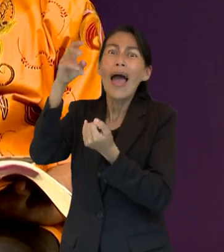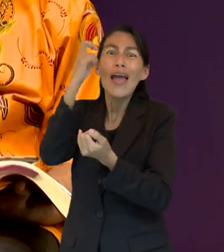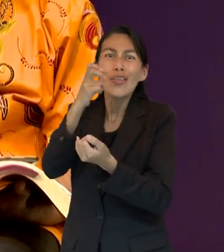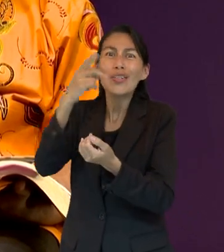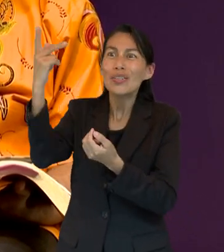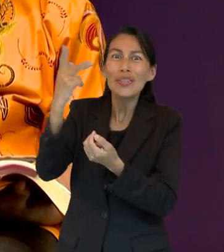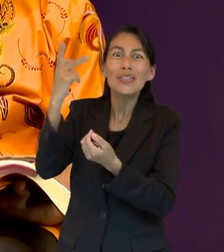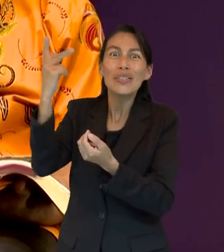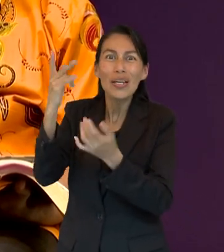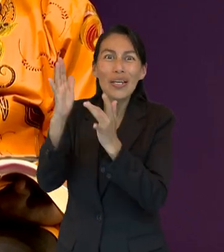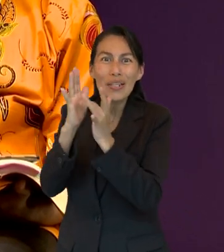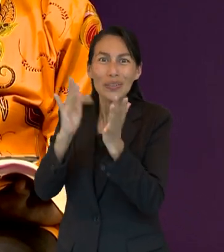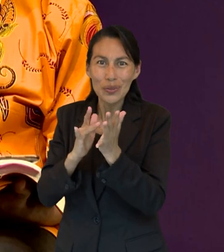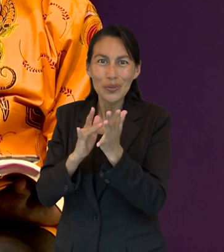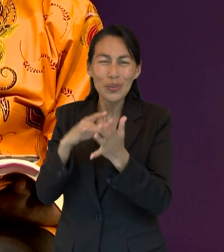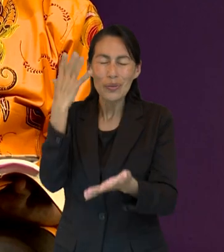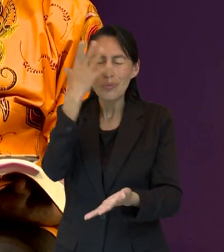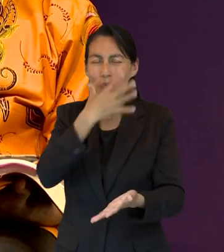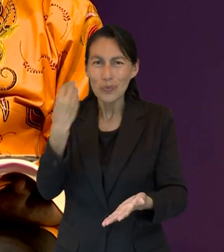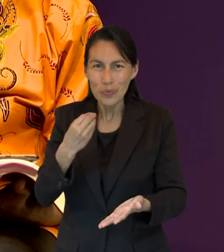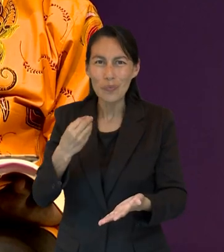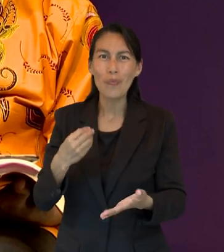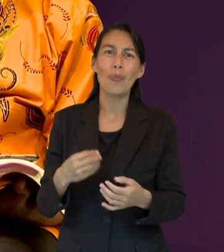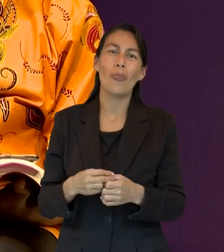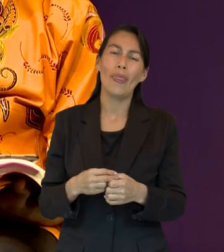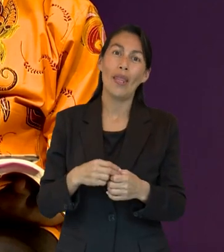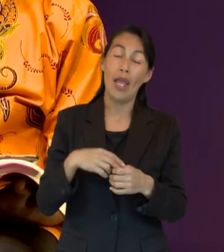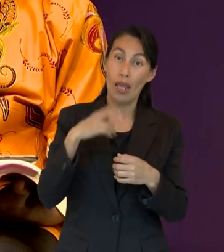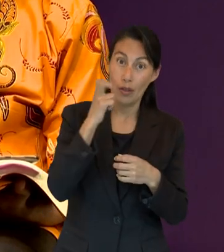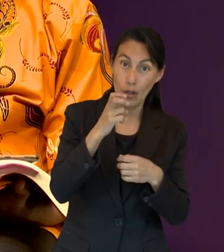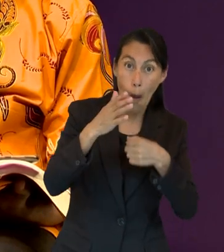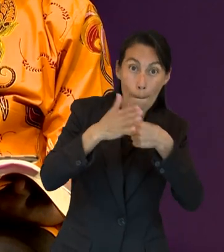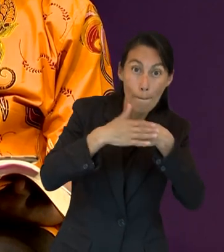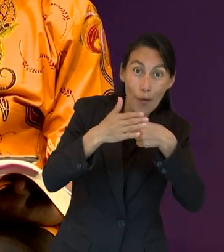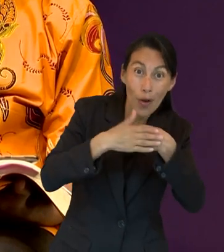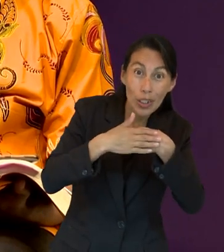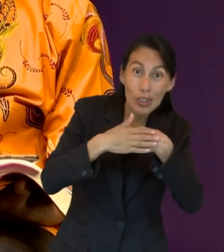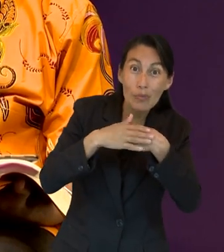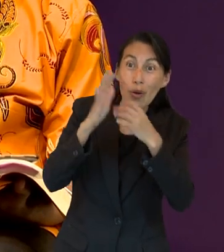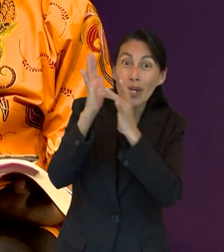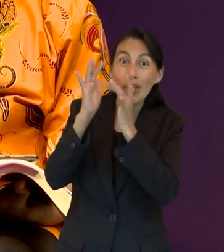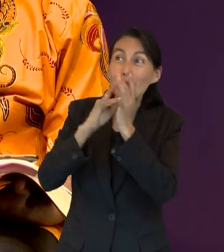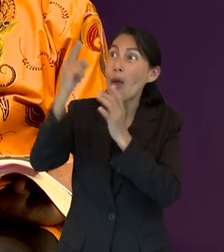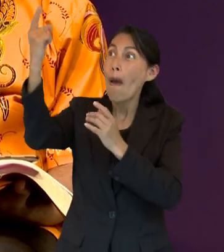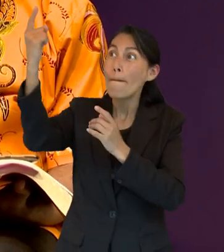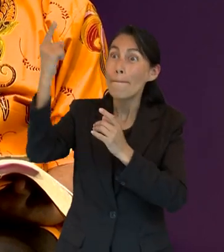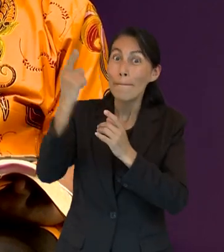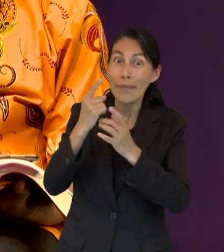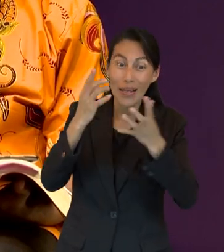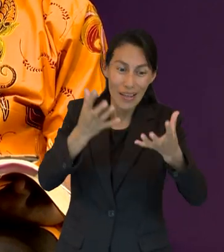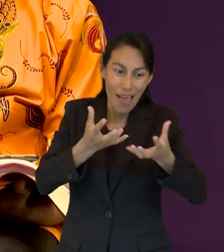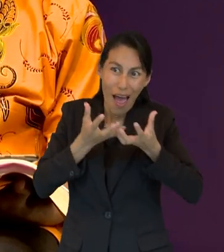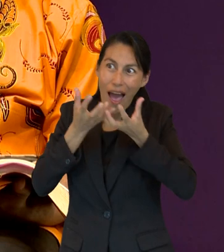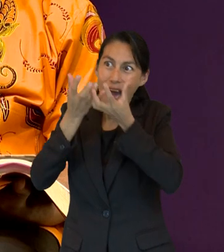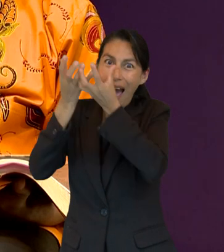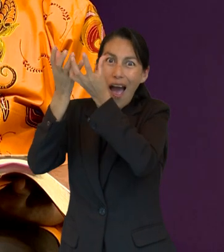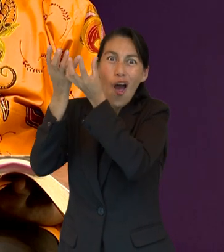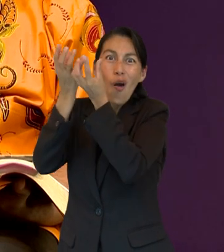el primogénito por excelencia. Entonces, hacemos parte de esta familia y que muy